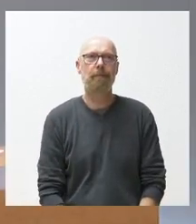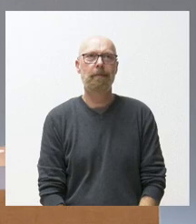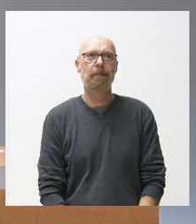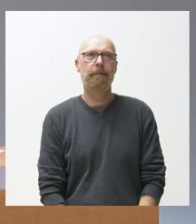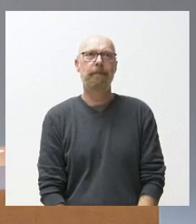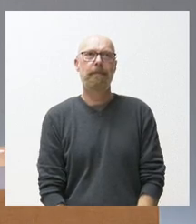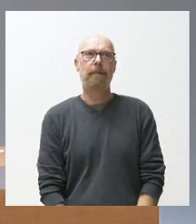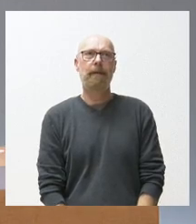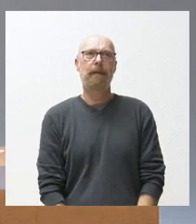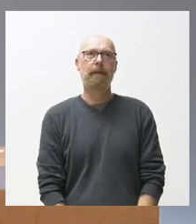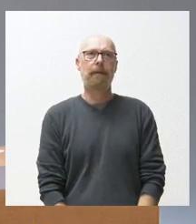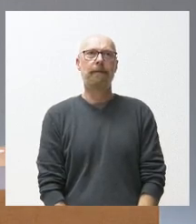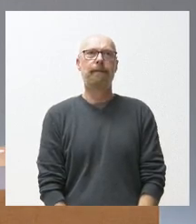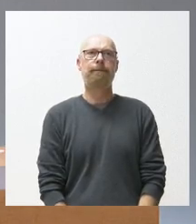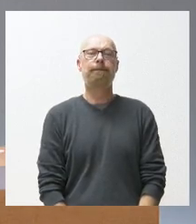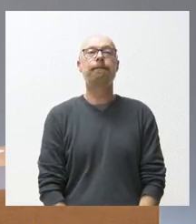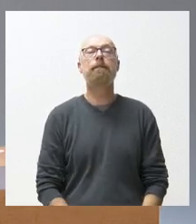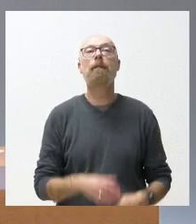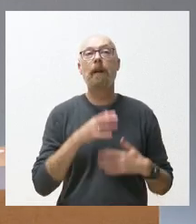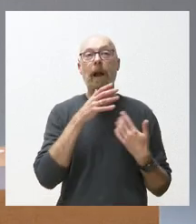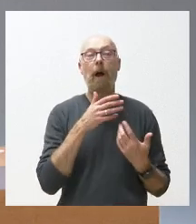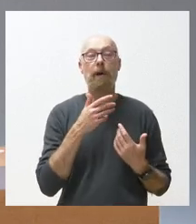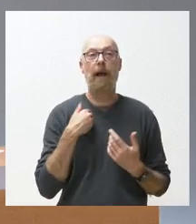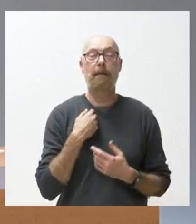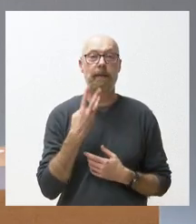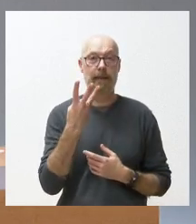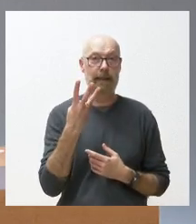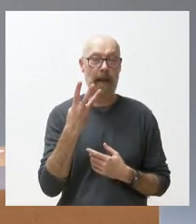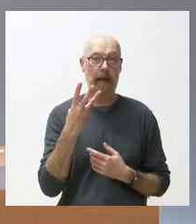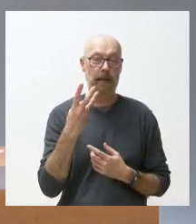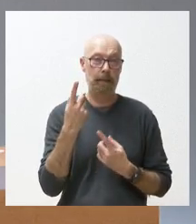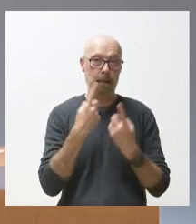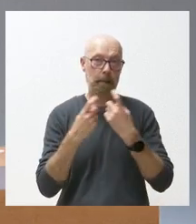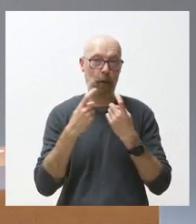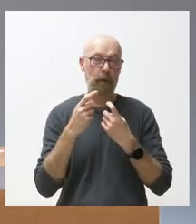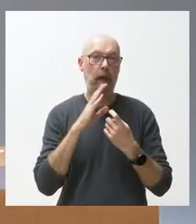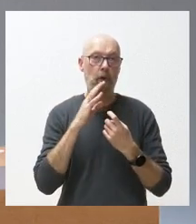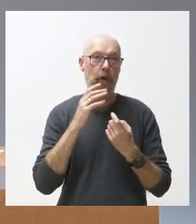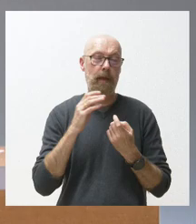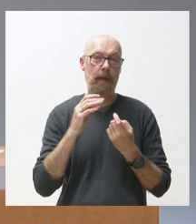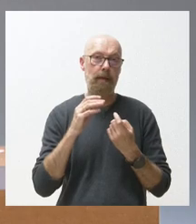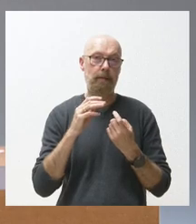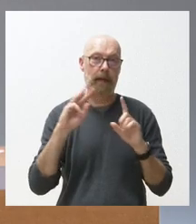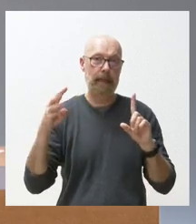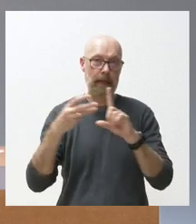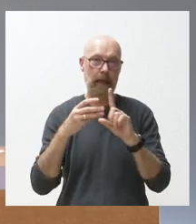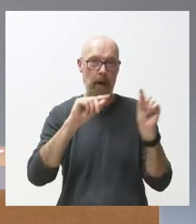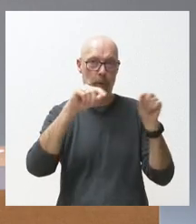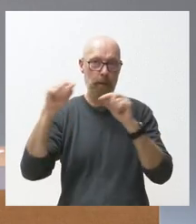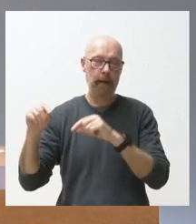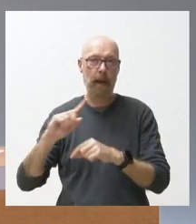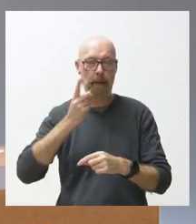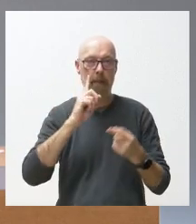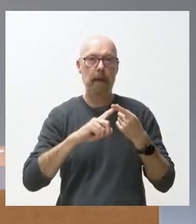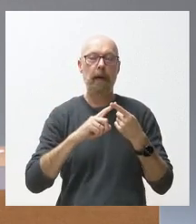vamos a dar paso a las tres intervenciones que tenemos hoy desde las diferentes provincias comenzamos en